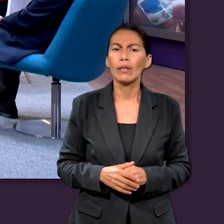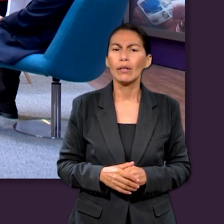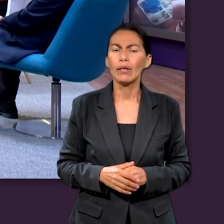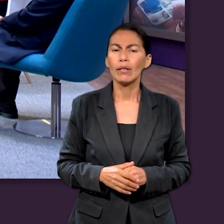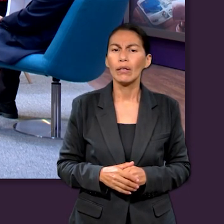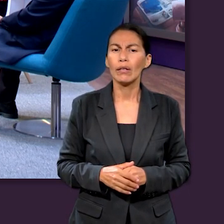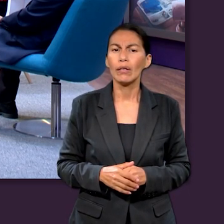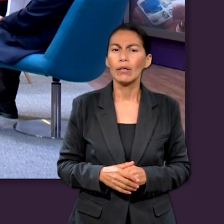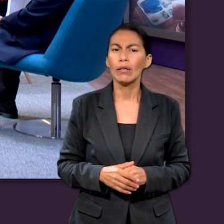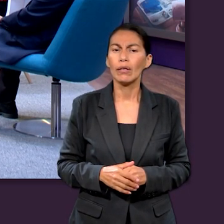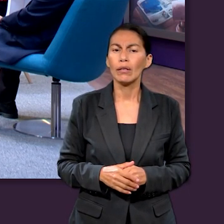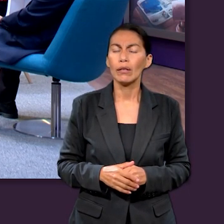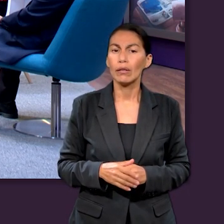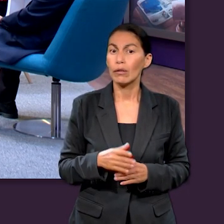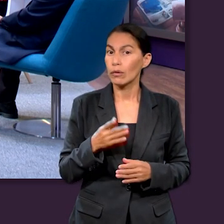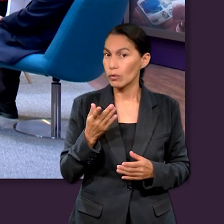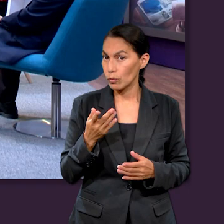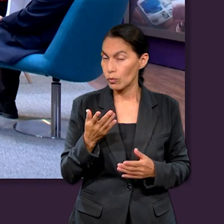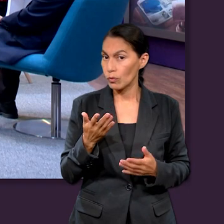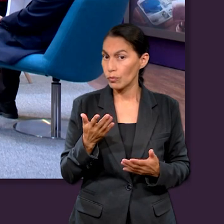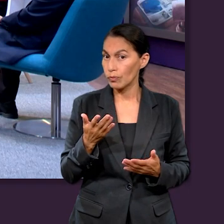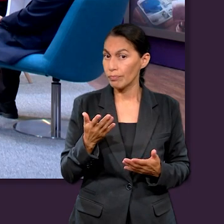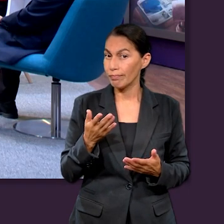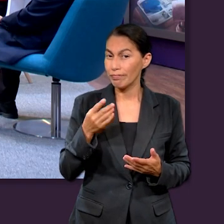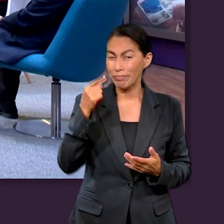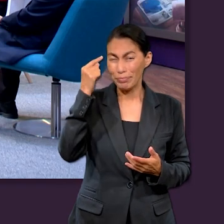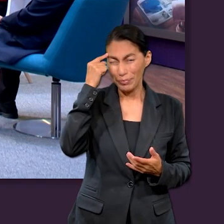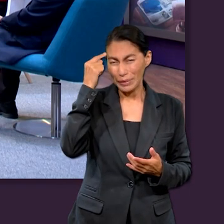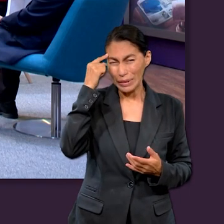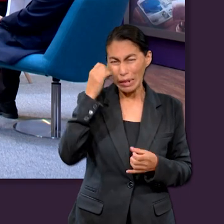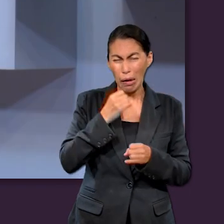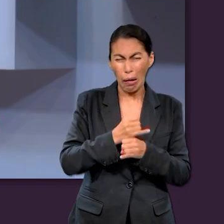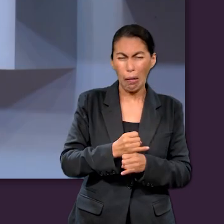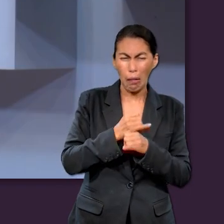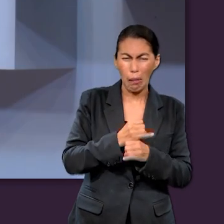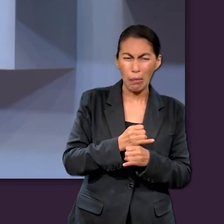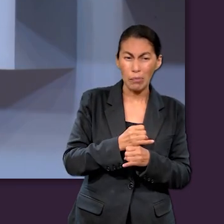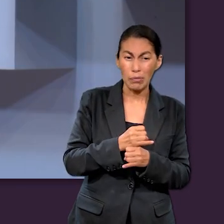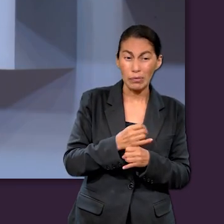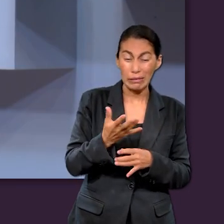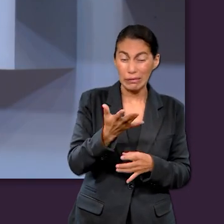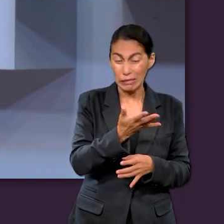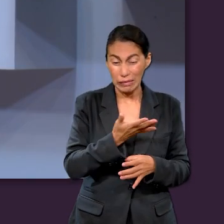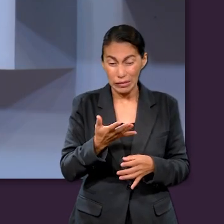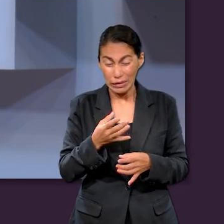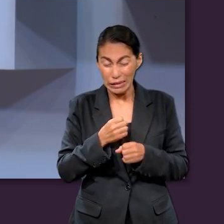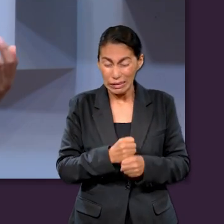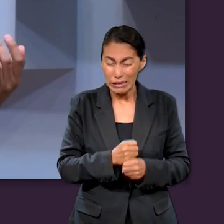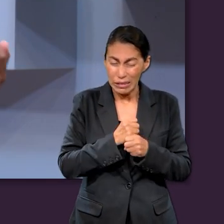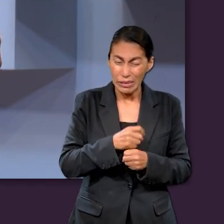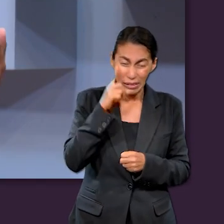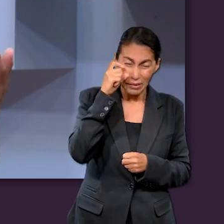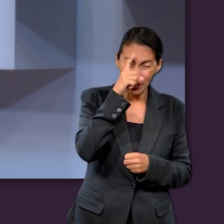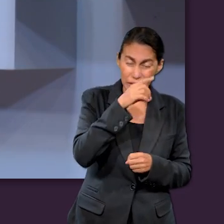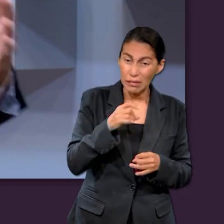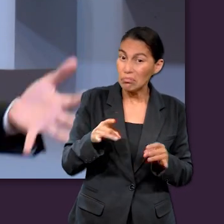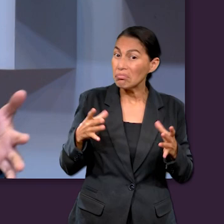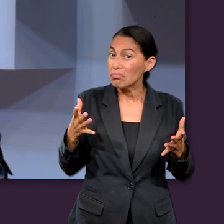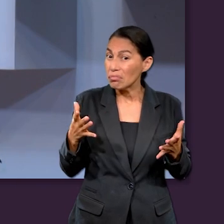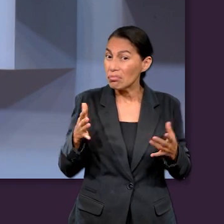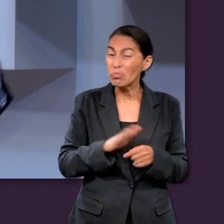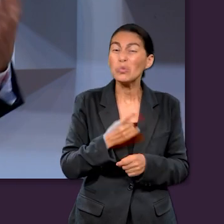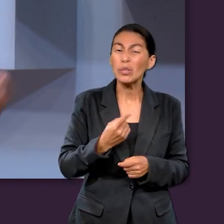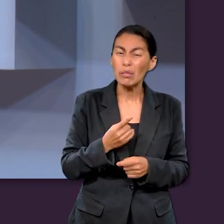justificarías que Job haya pasado por esas dificultades? ¿Tú crees que había una